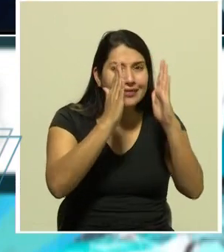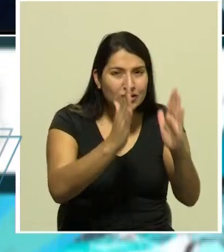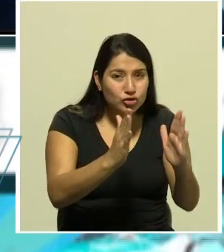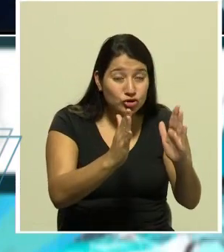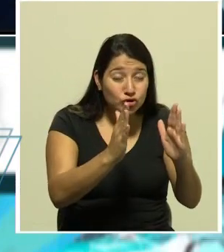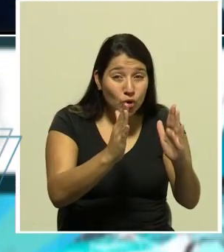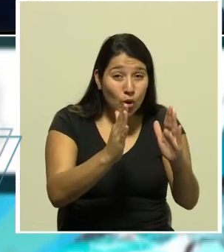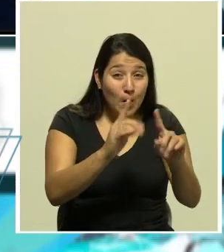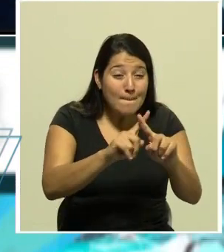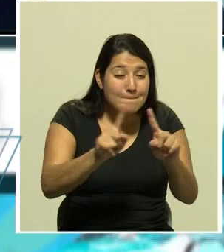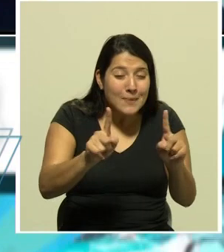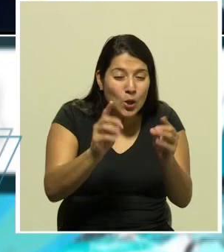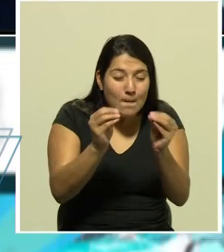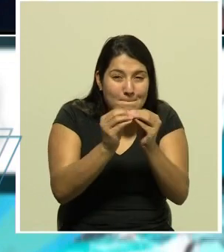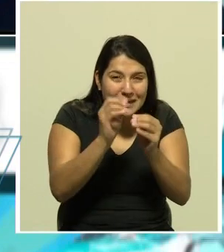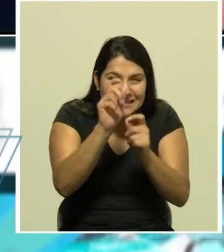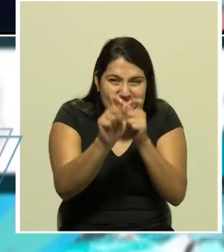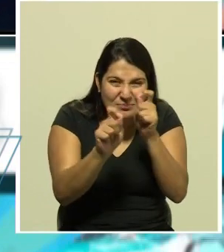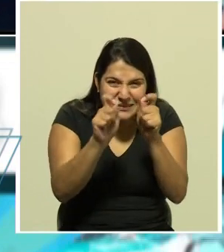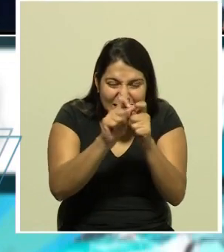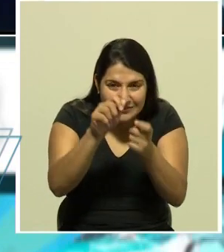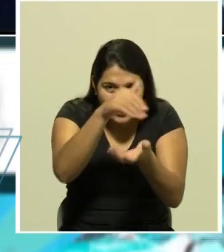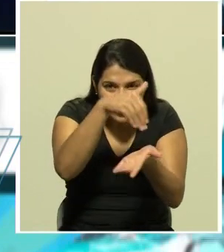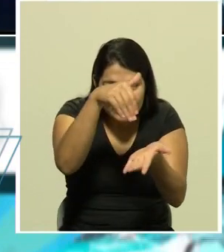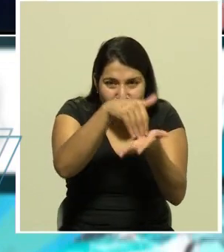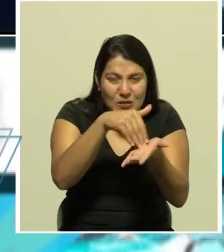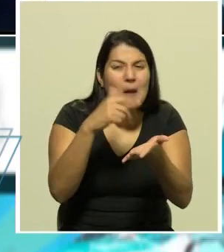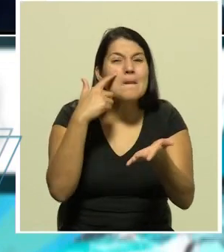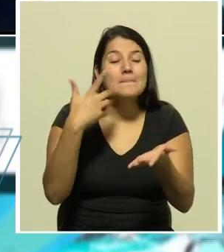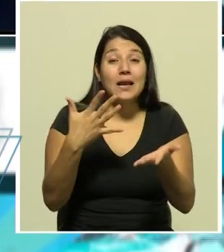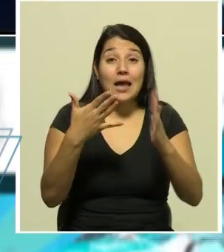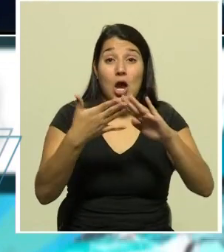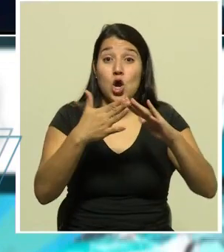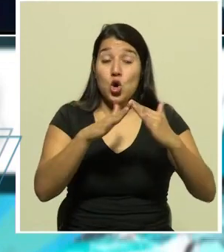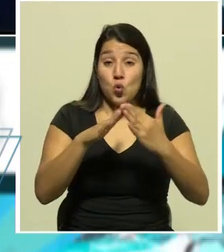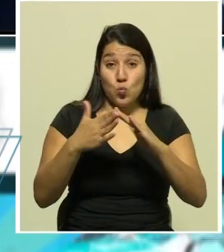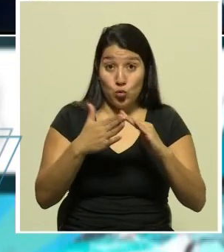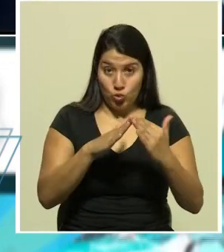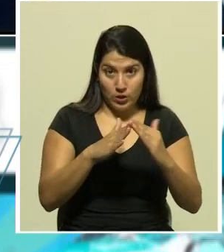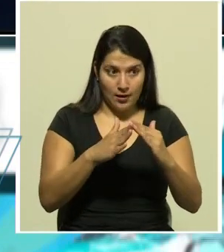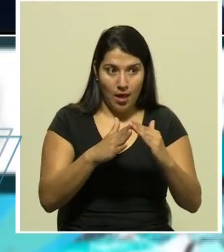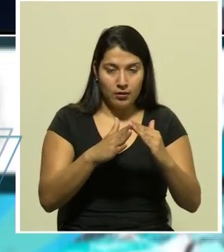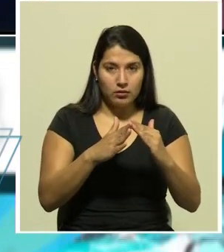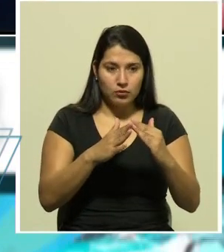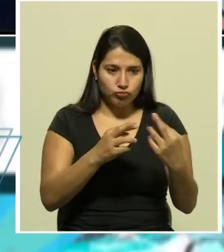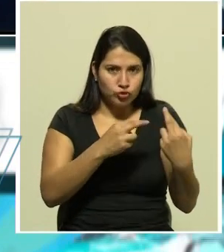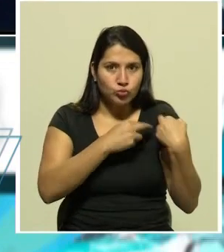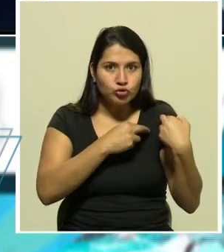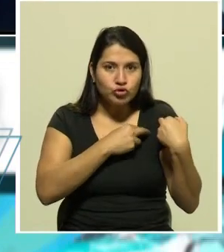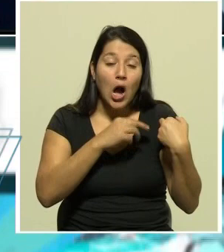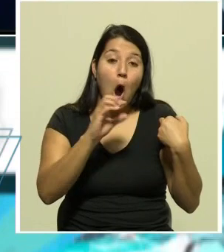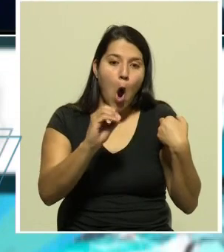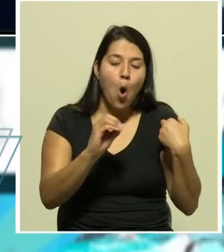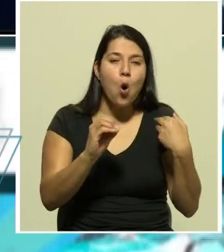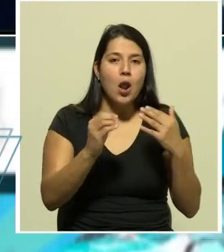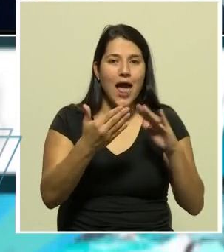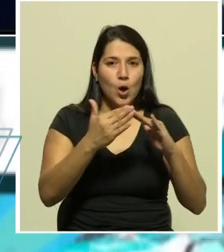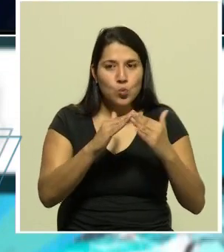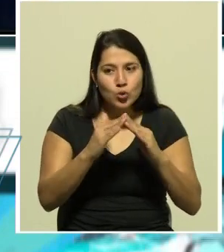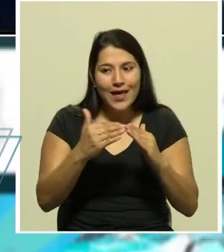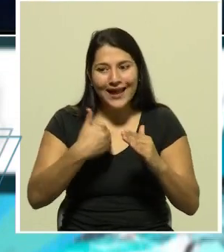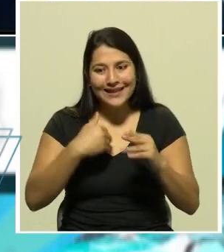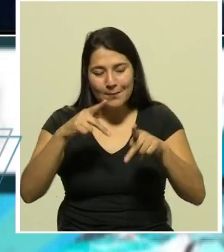especializado con el fin de que la comunidad literalmente acoja a sus pacientes